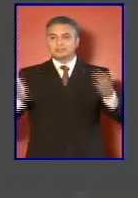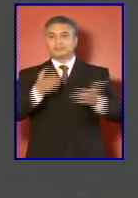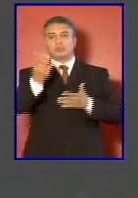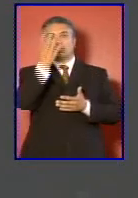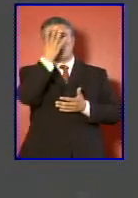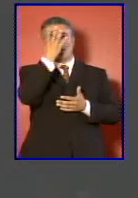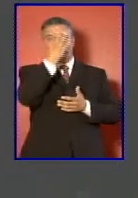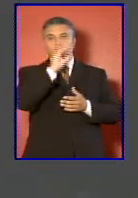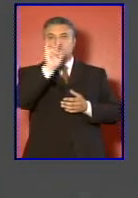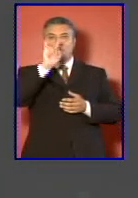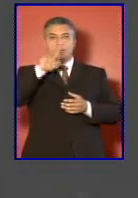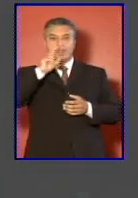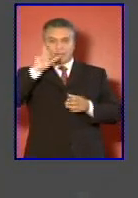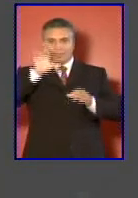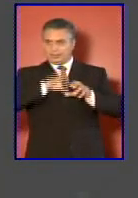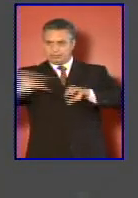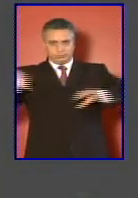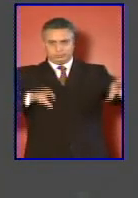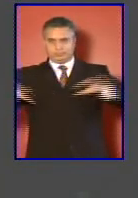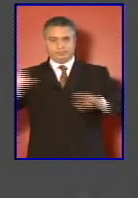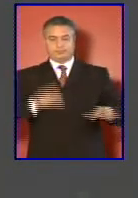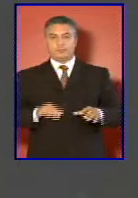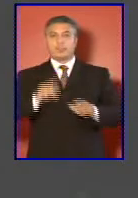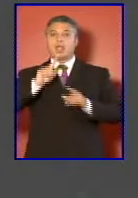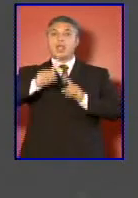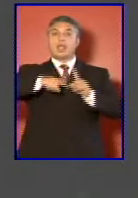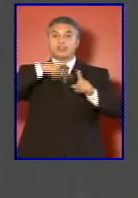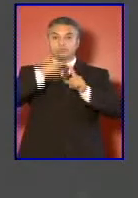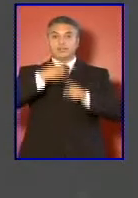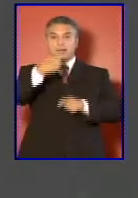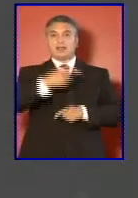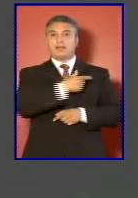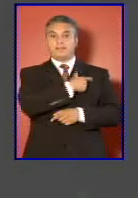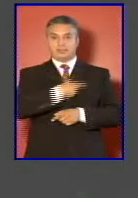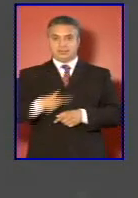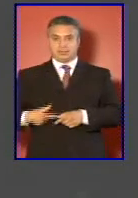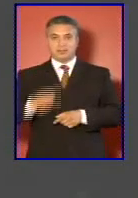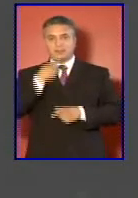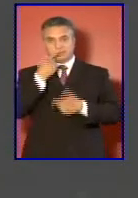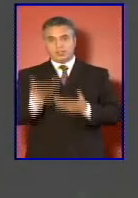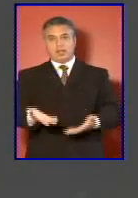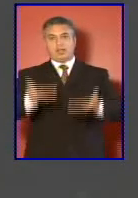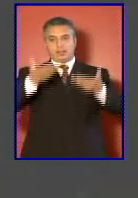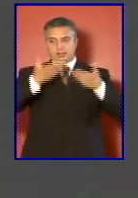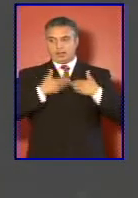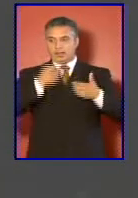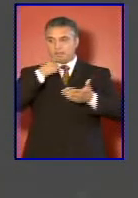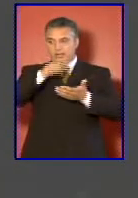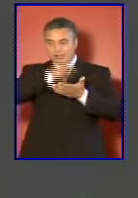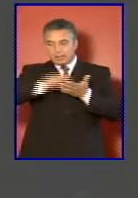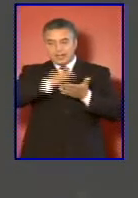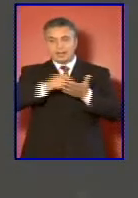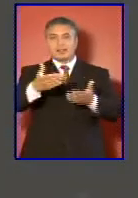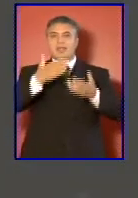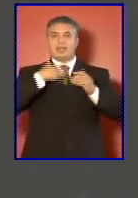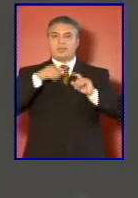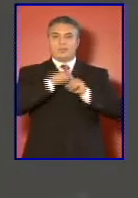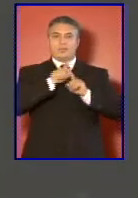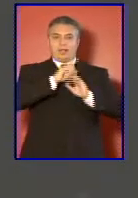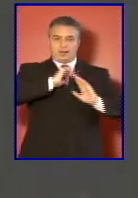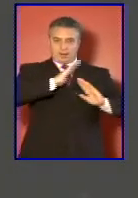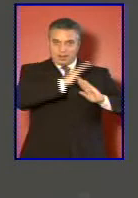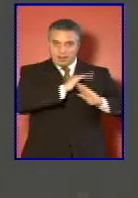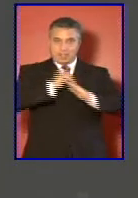unidades para allá adicionalmente el presidente nos ha enchegado la tarea de liderar